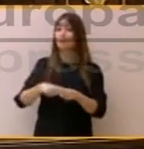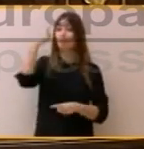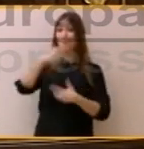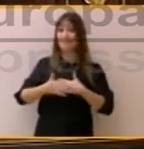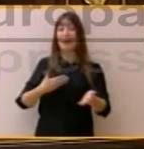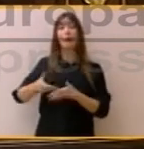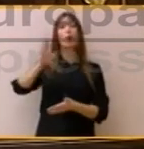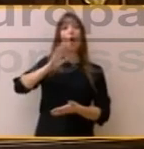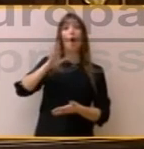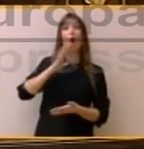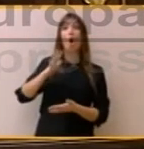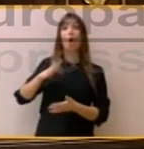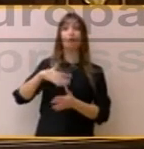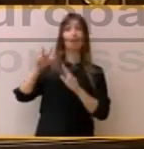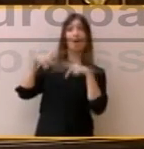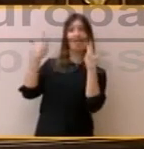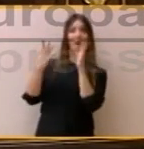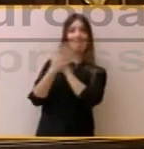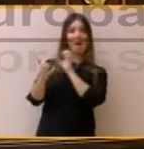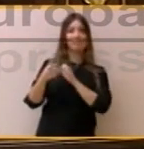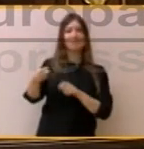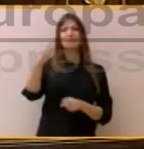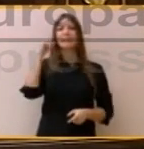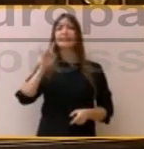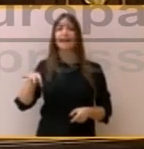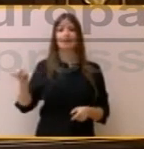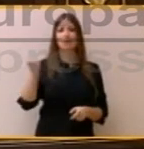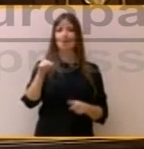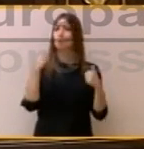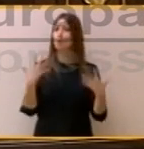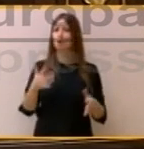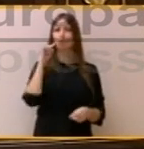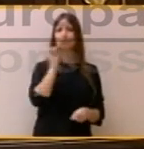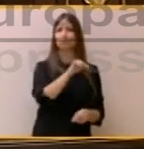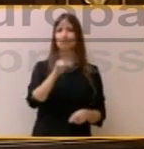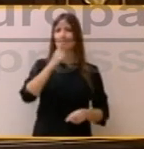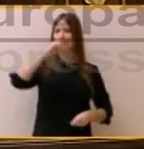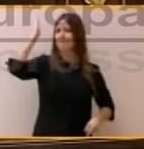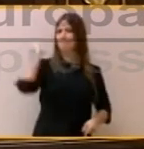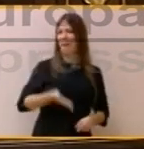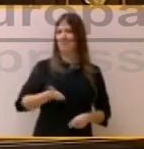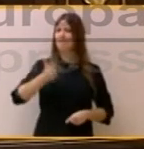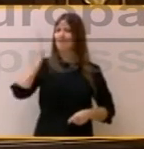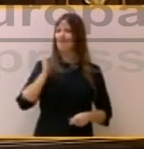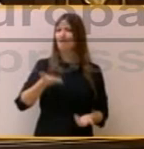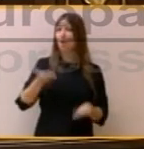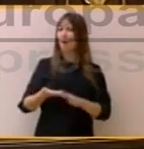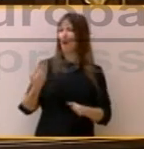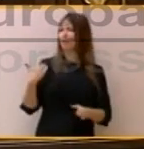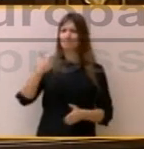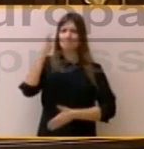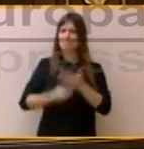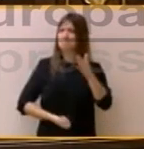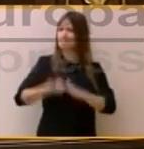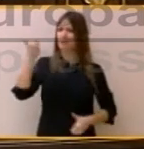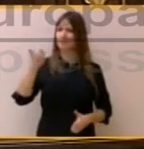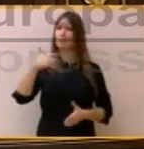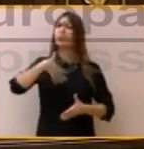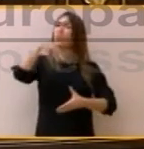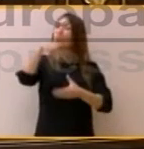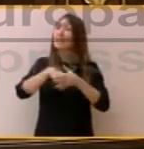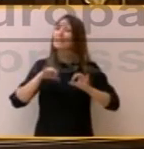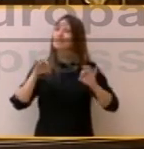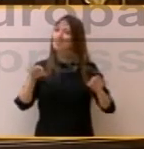corrompido sean identificados cuanto antes y castigados con mayor eficacia, incluyendo de forma especial